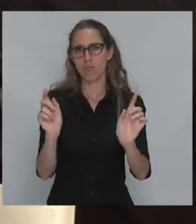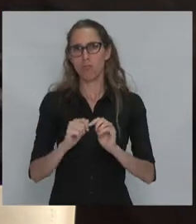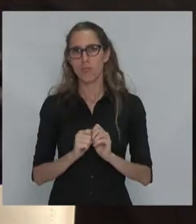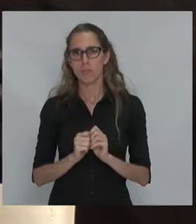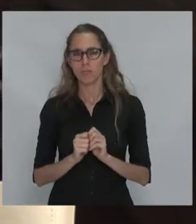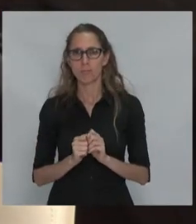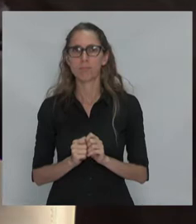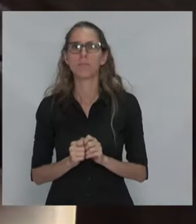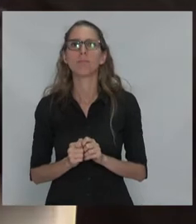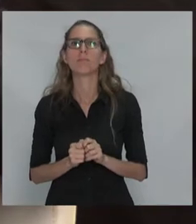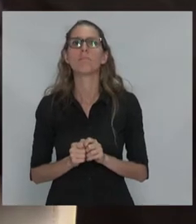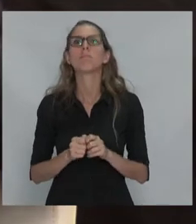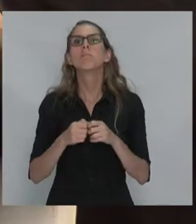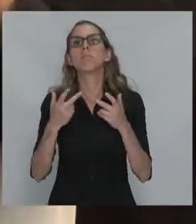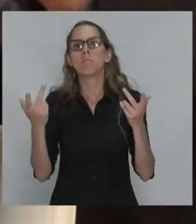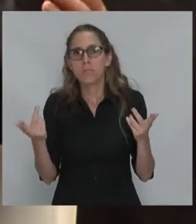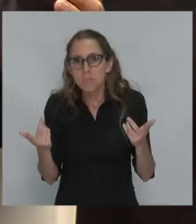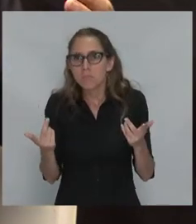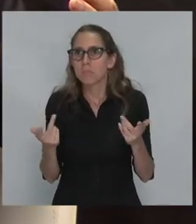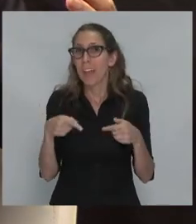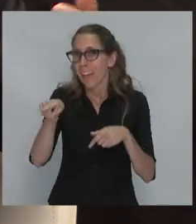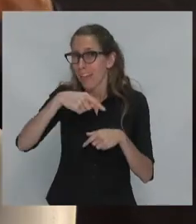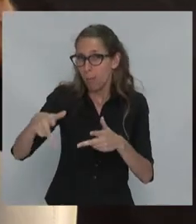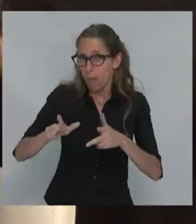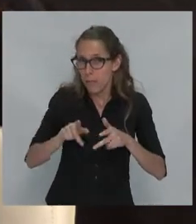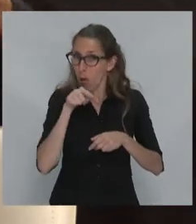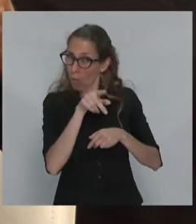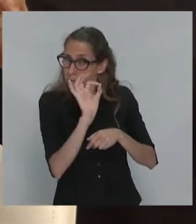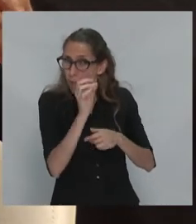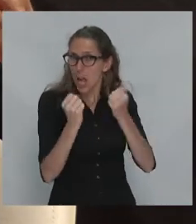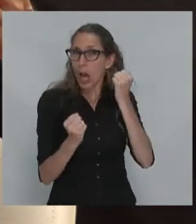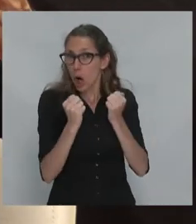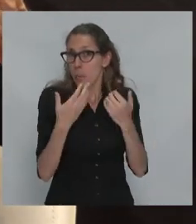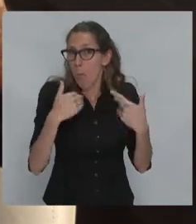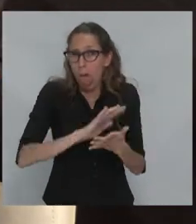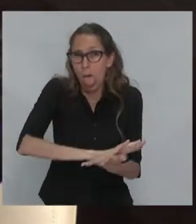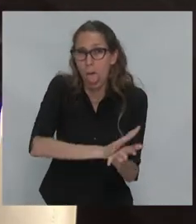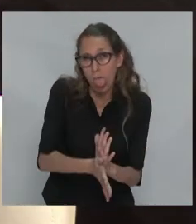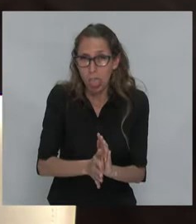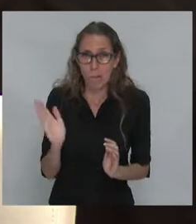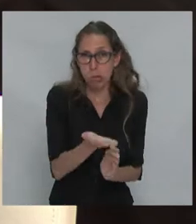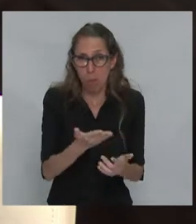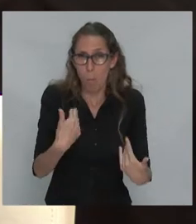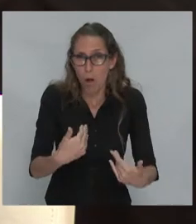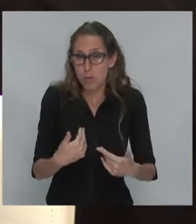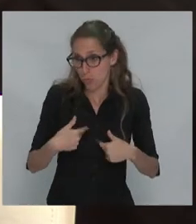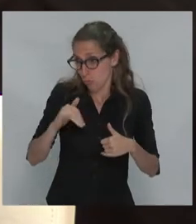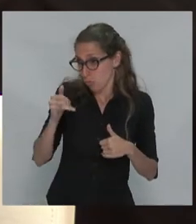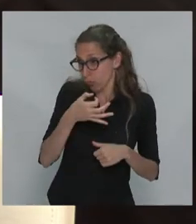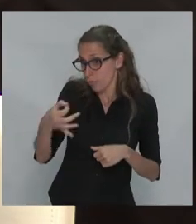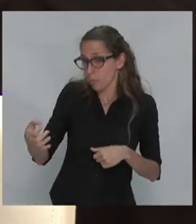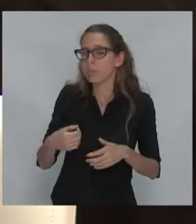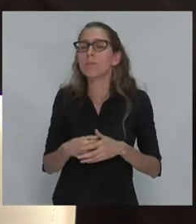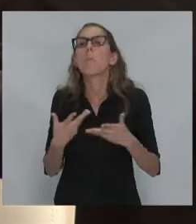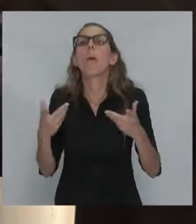la economía. Y estaba diciéndome, tú sabes que la economía puede matar, y mató. Y la gente me dice, sí, pero el problema